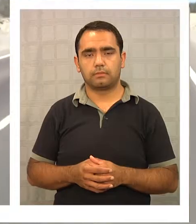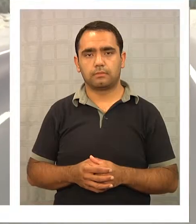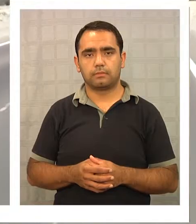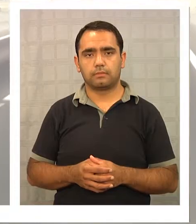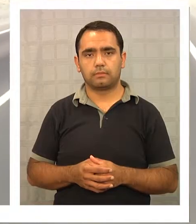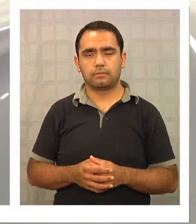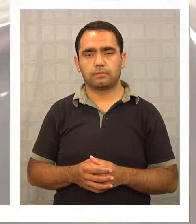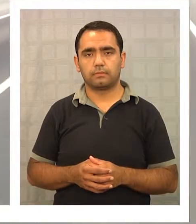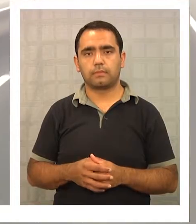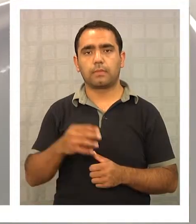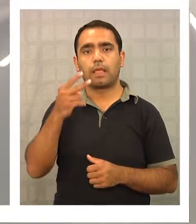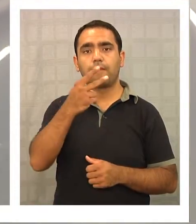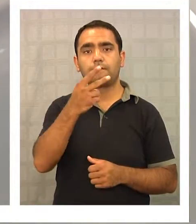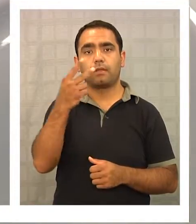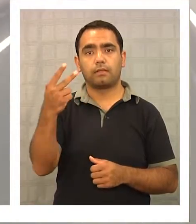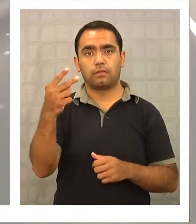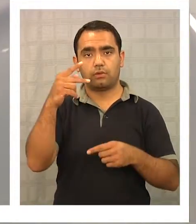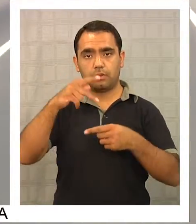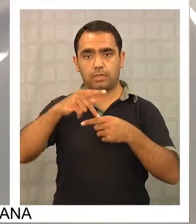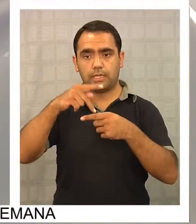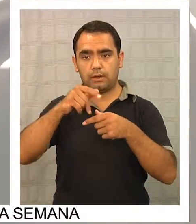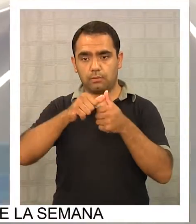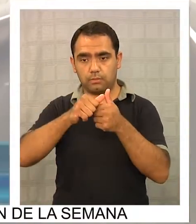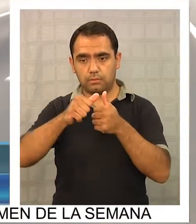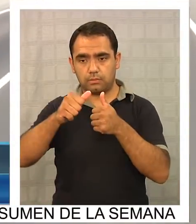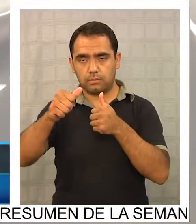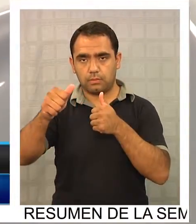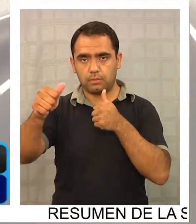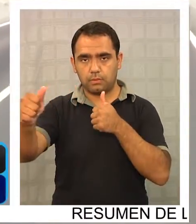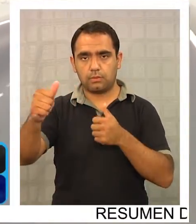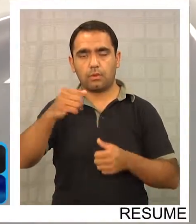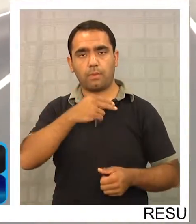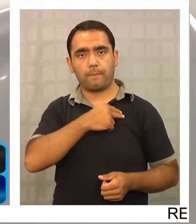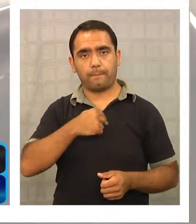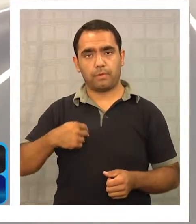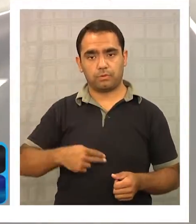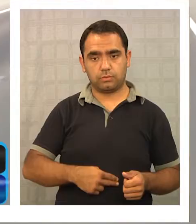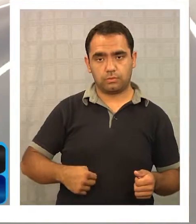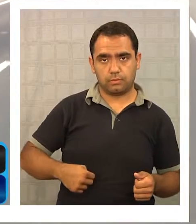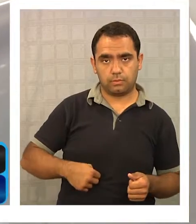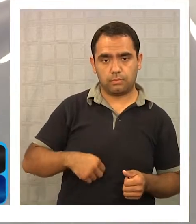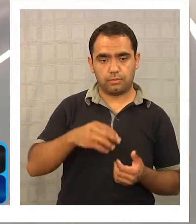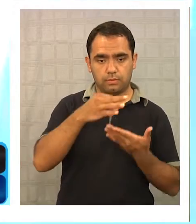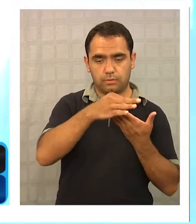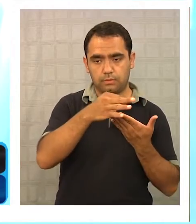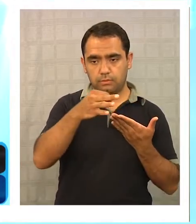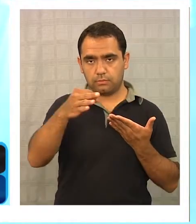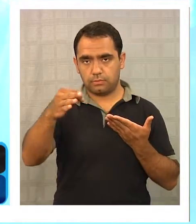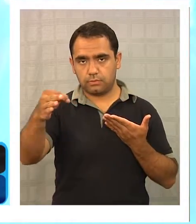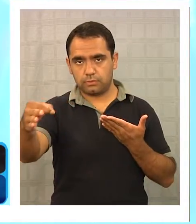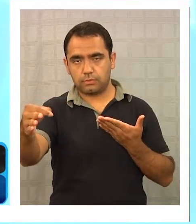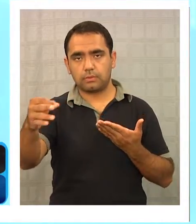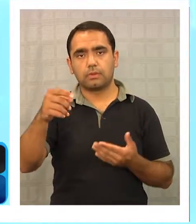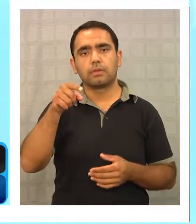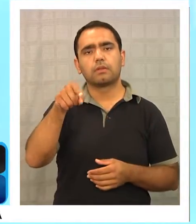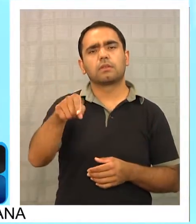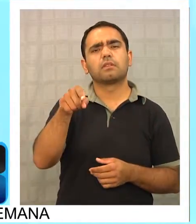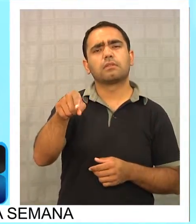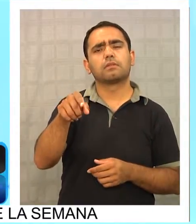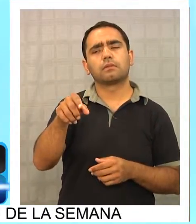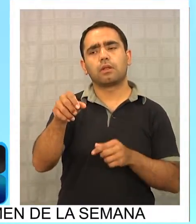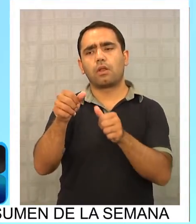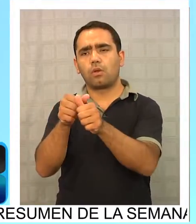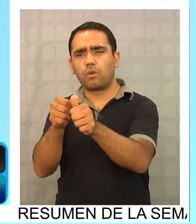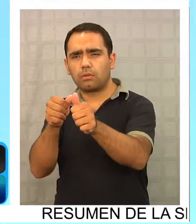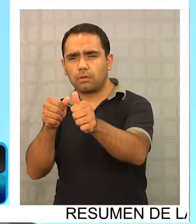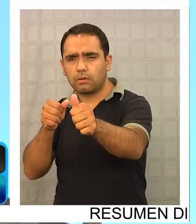A 22 kilómetros del poblado de Pozo Almonte y en medio del desierto más árido del planeta, está ubicada la